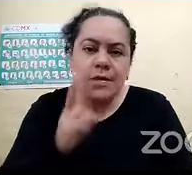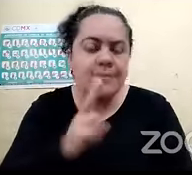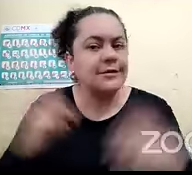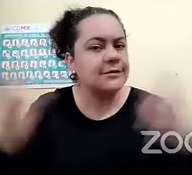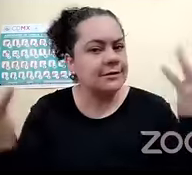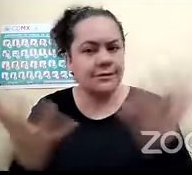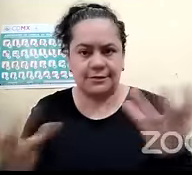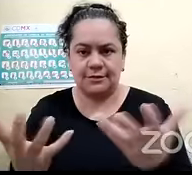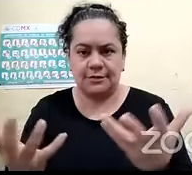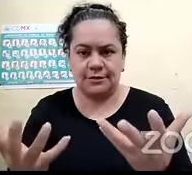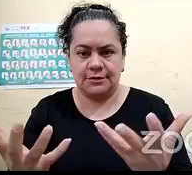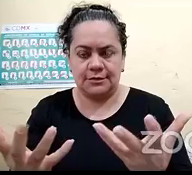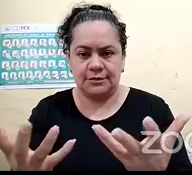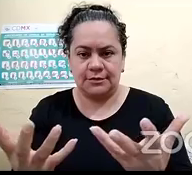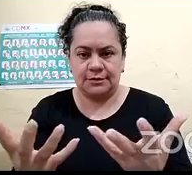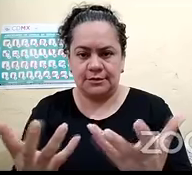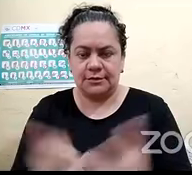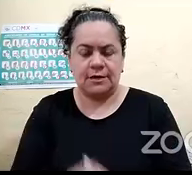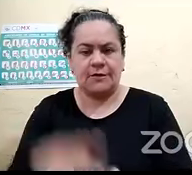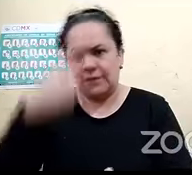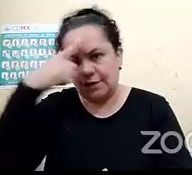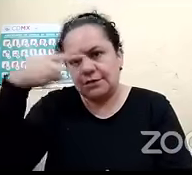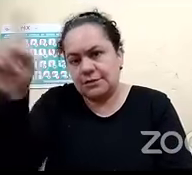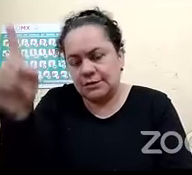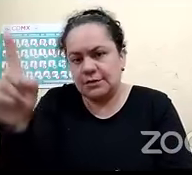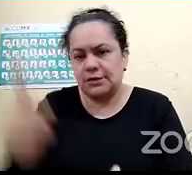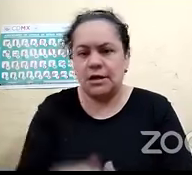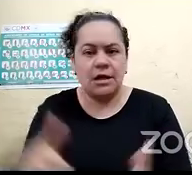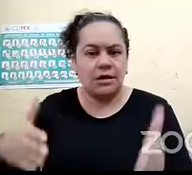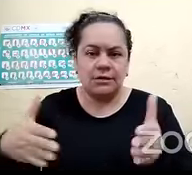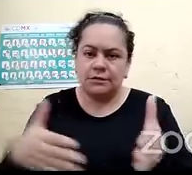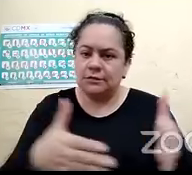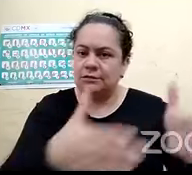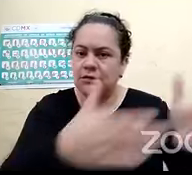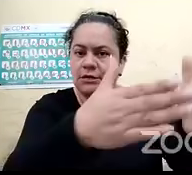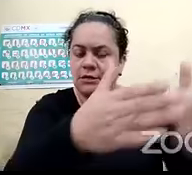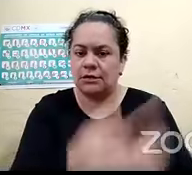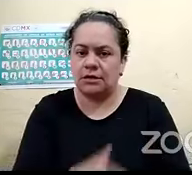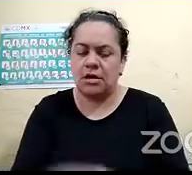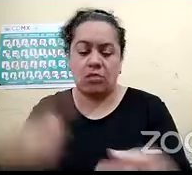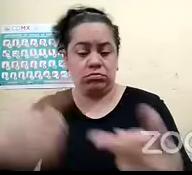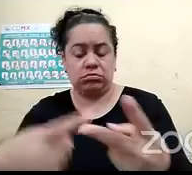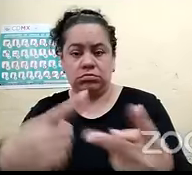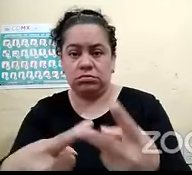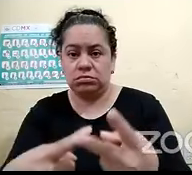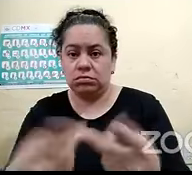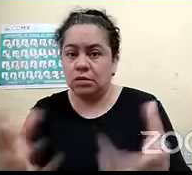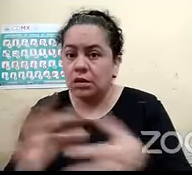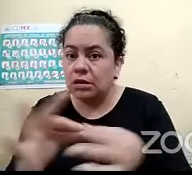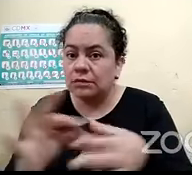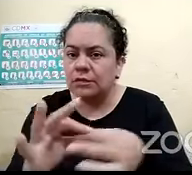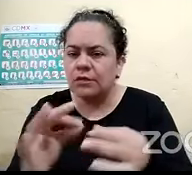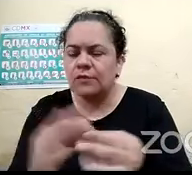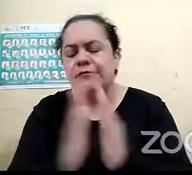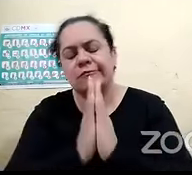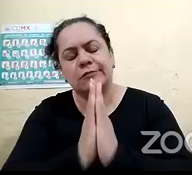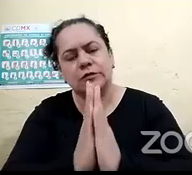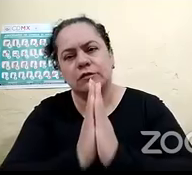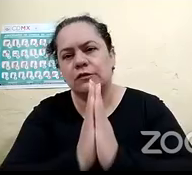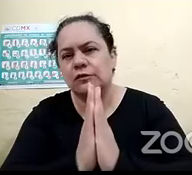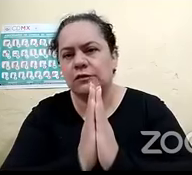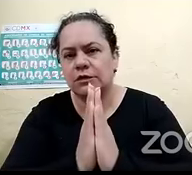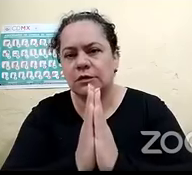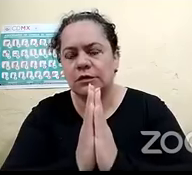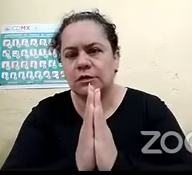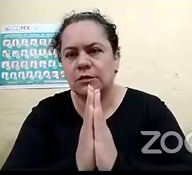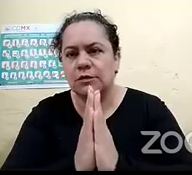facilitar facilitar la salida la otra recomendación es que por favor todos los que nos están escuchando y